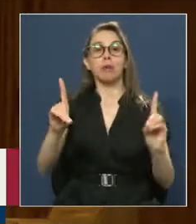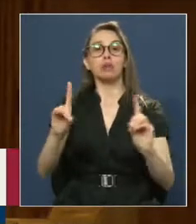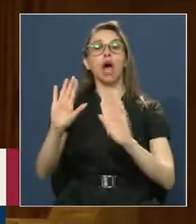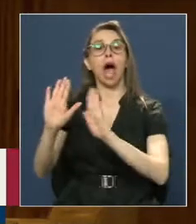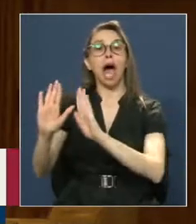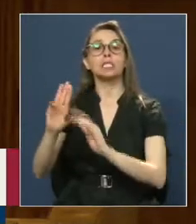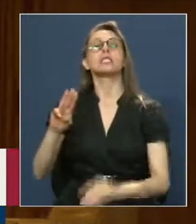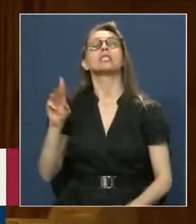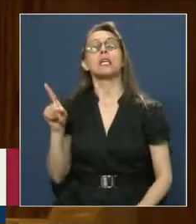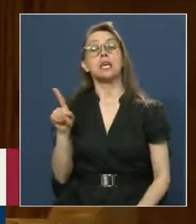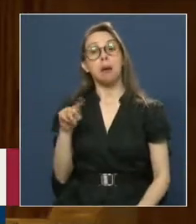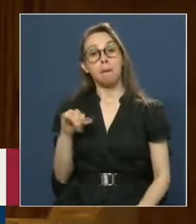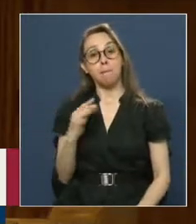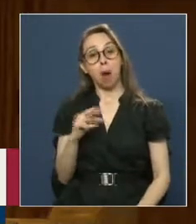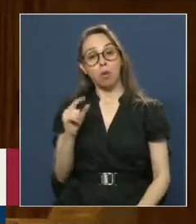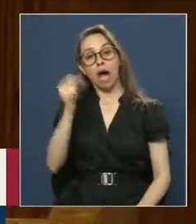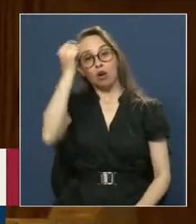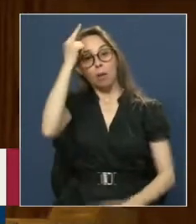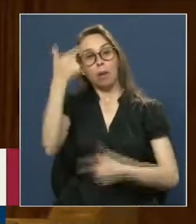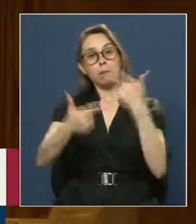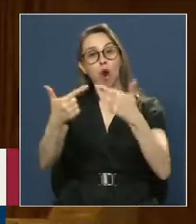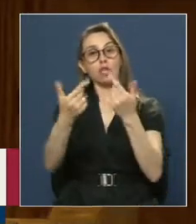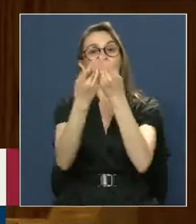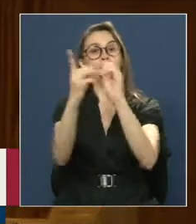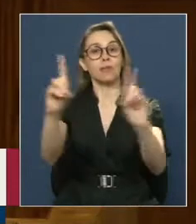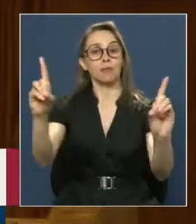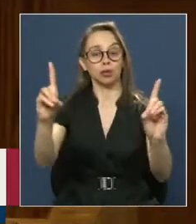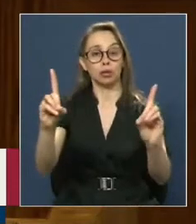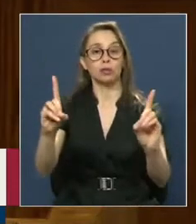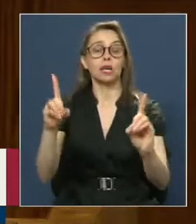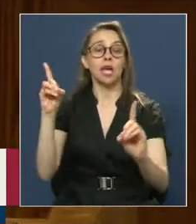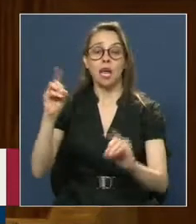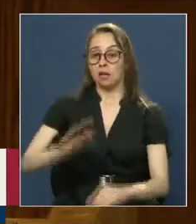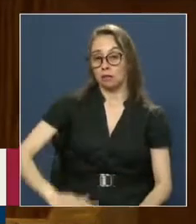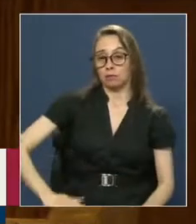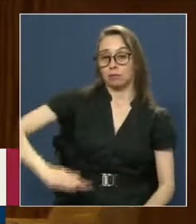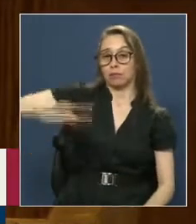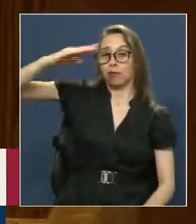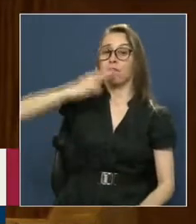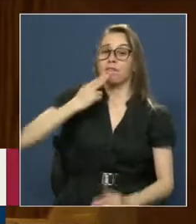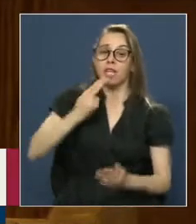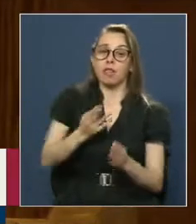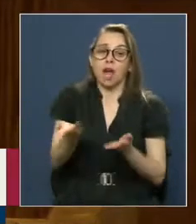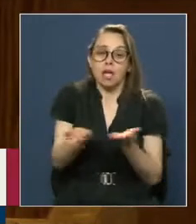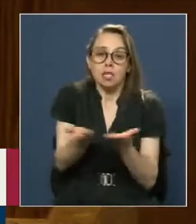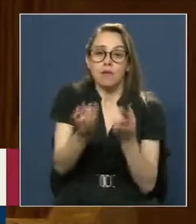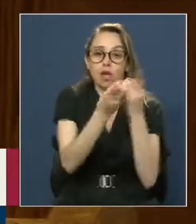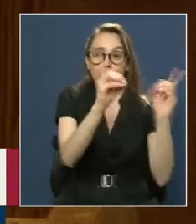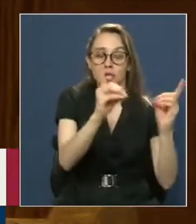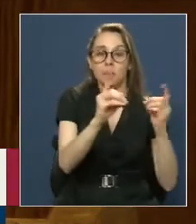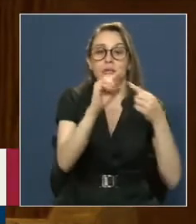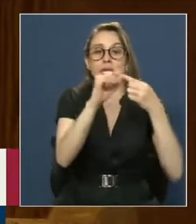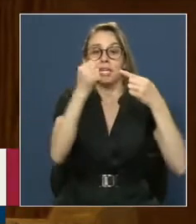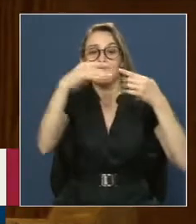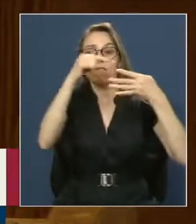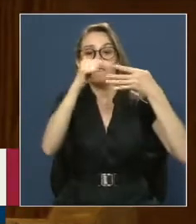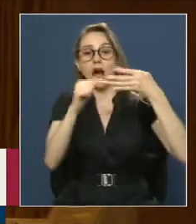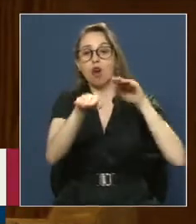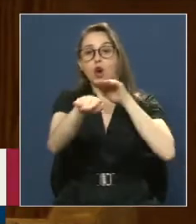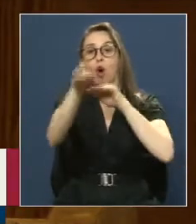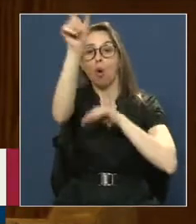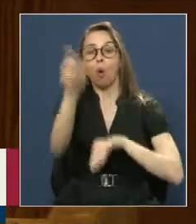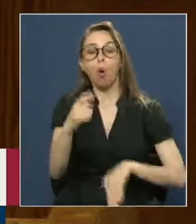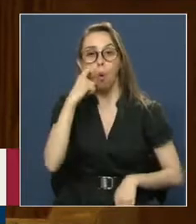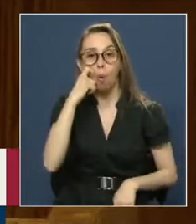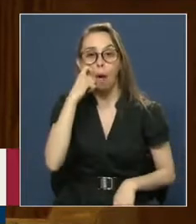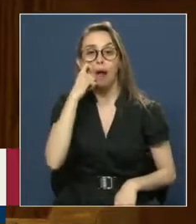Entendía La política Una larga Vida Al servicio De la Democracia Y de los Valores Superiores Del humanismo Laico